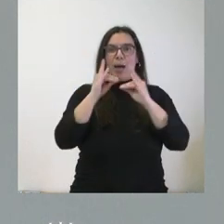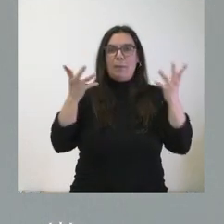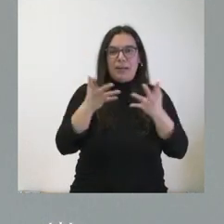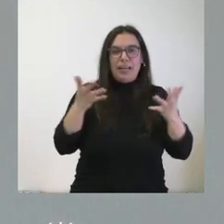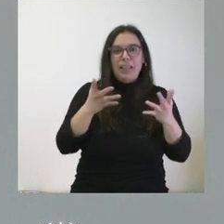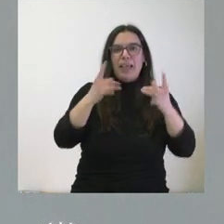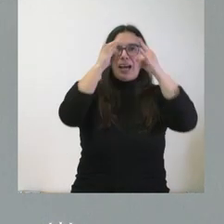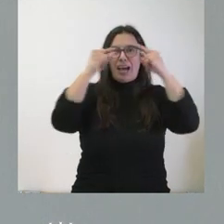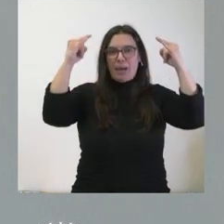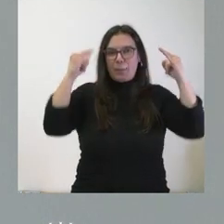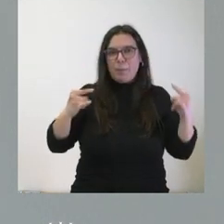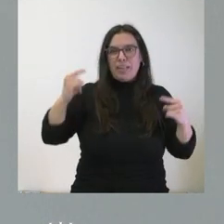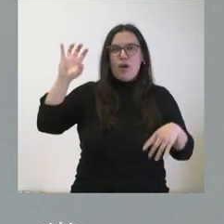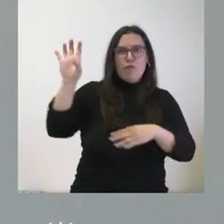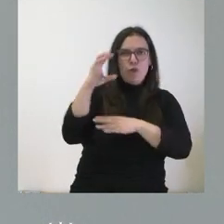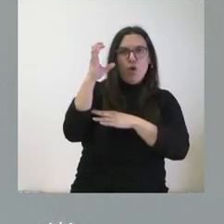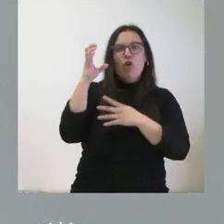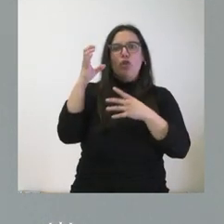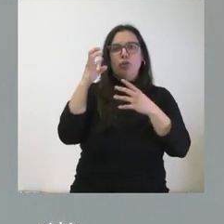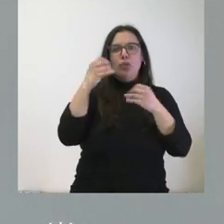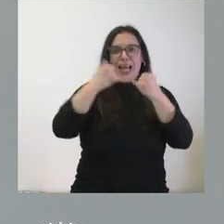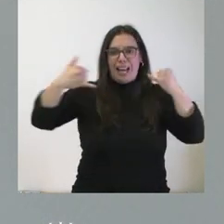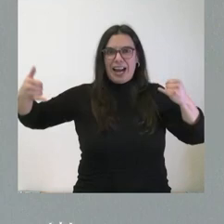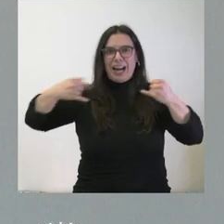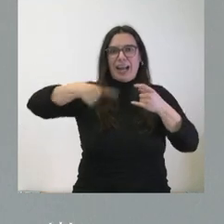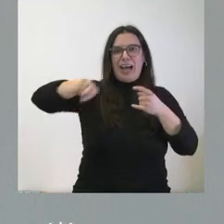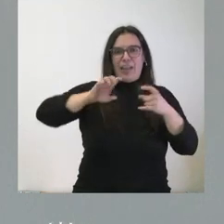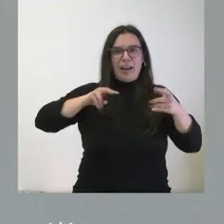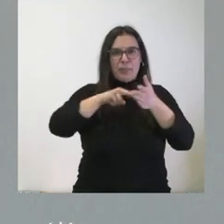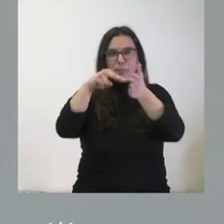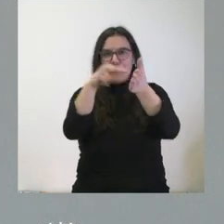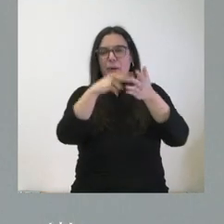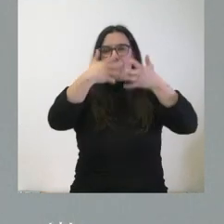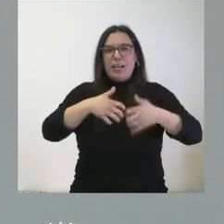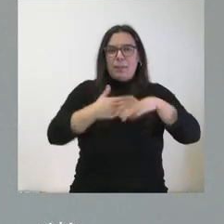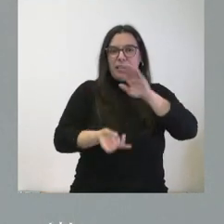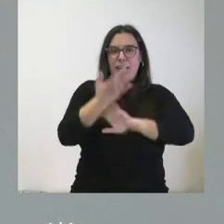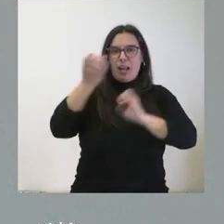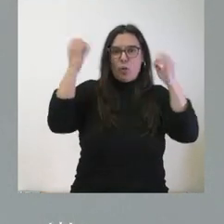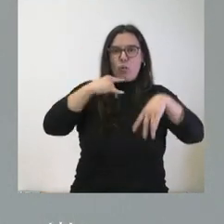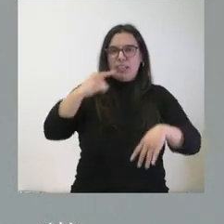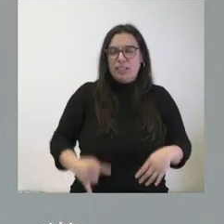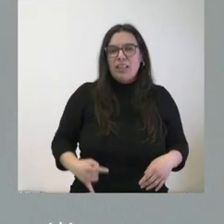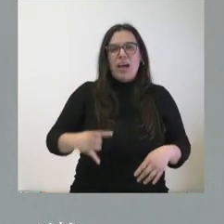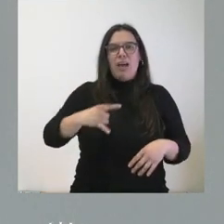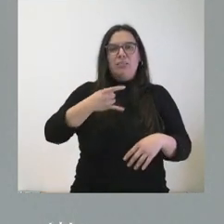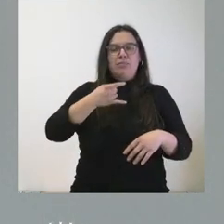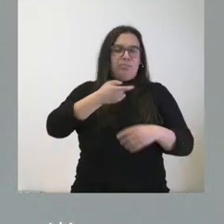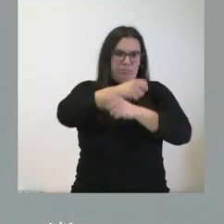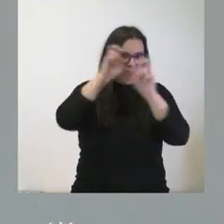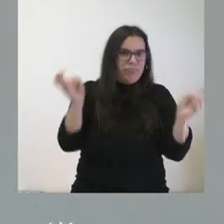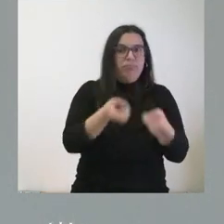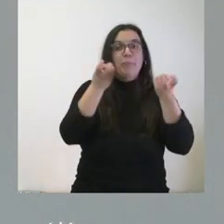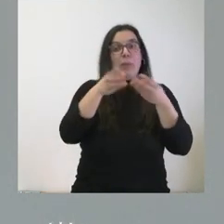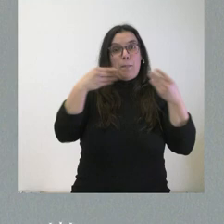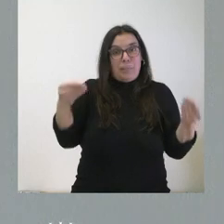carpas, focos, alargaderas frontales, generadores eléctricos, megafonía, etc. Es material